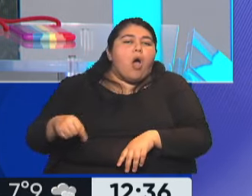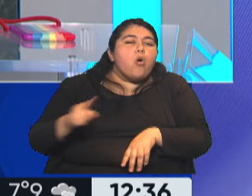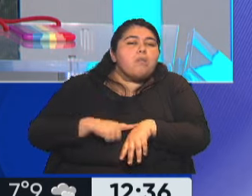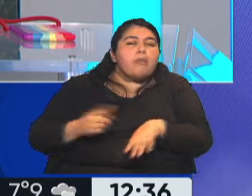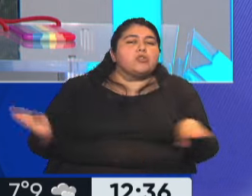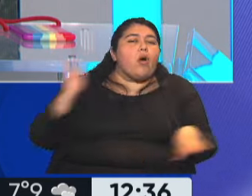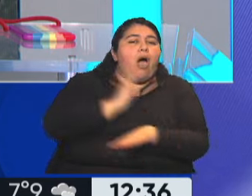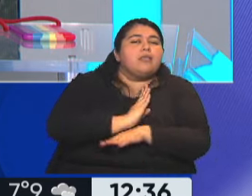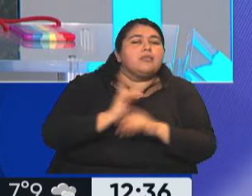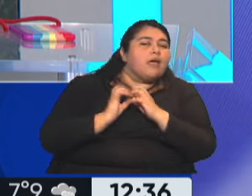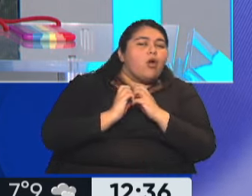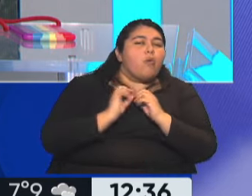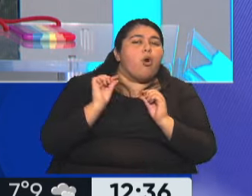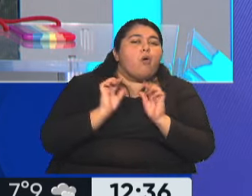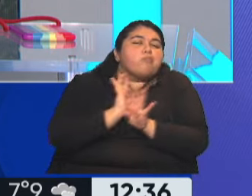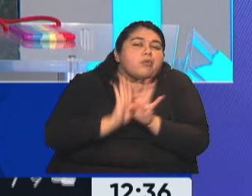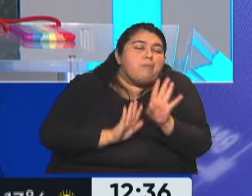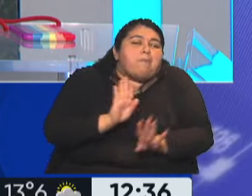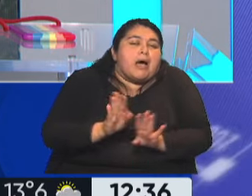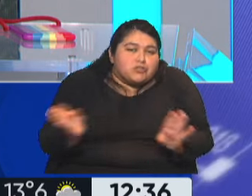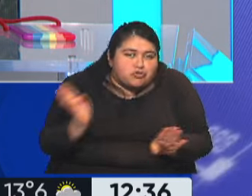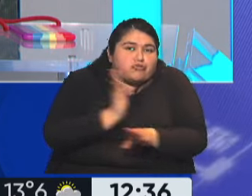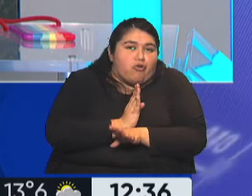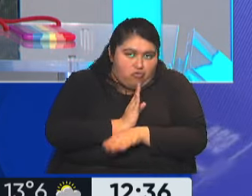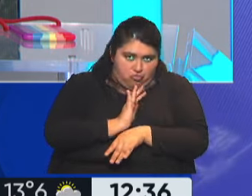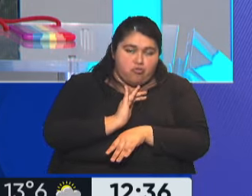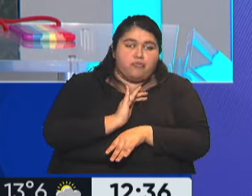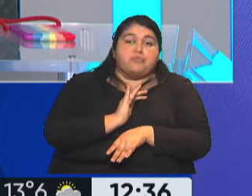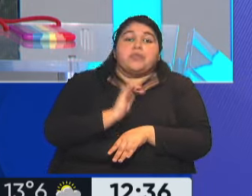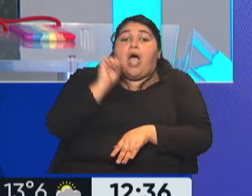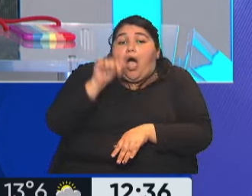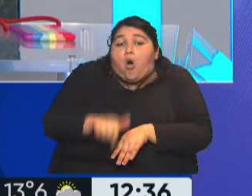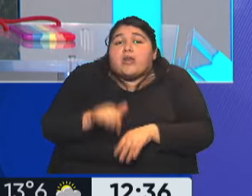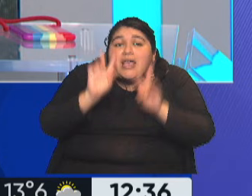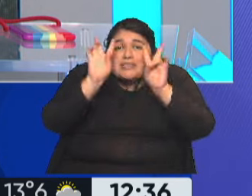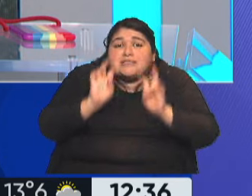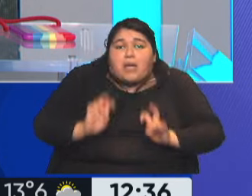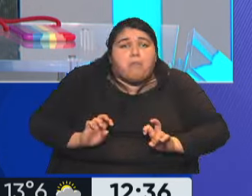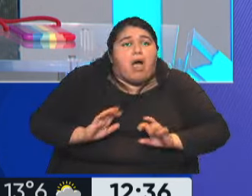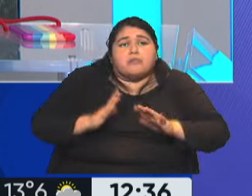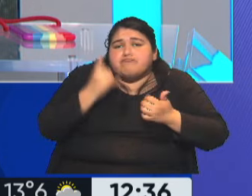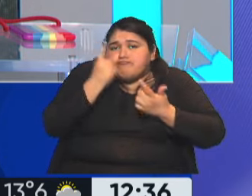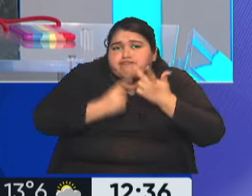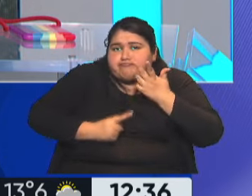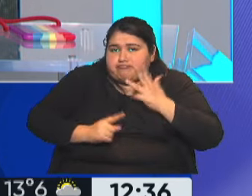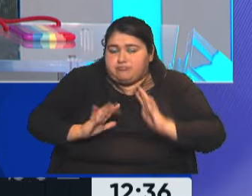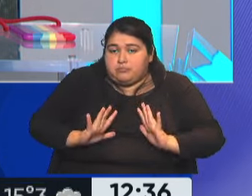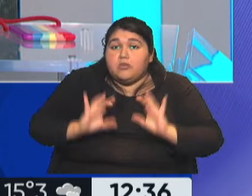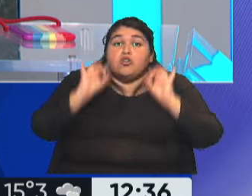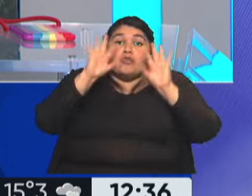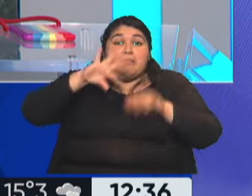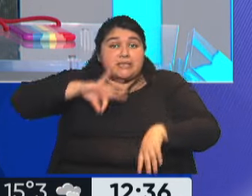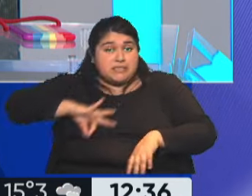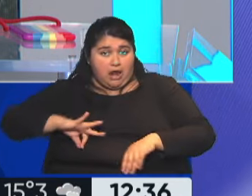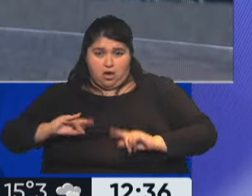muy atentos porque la discusión es a agenda abierta. Así me dijeron, no solo es el salario, sino